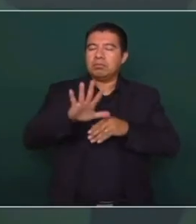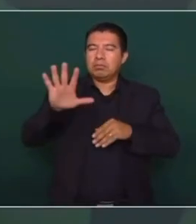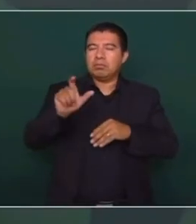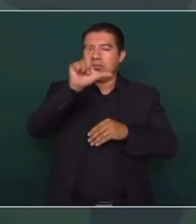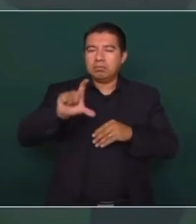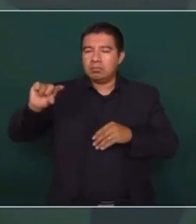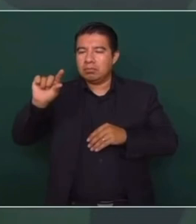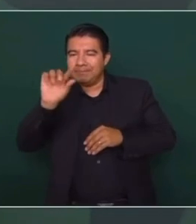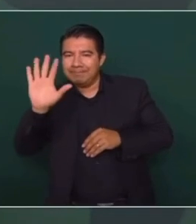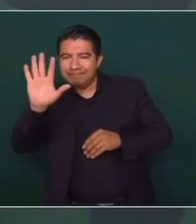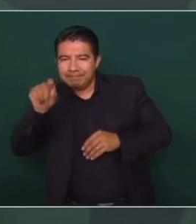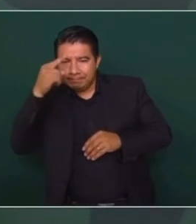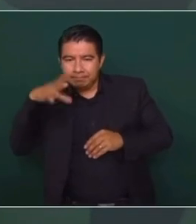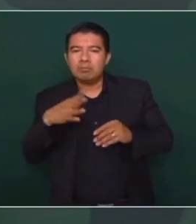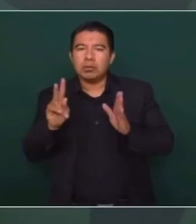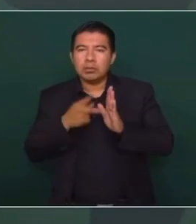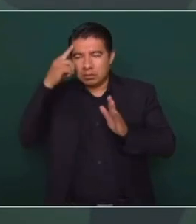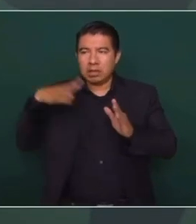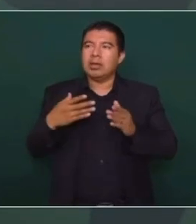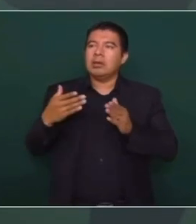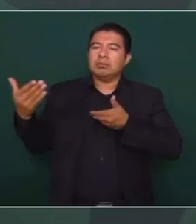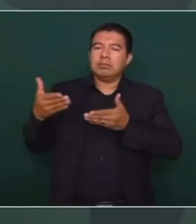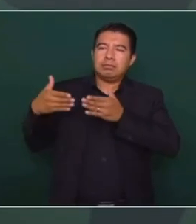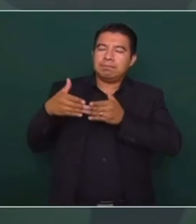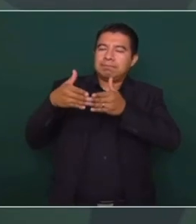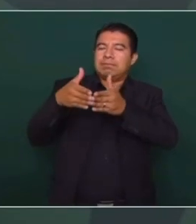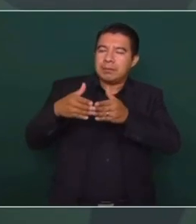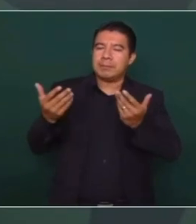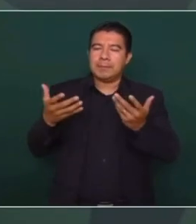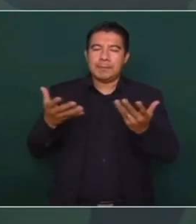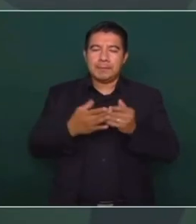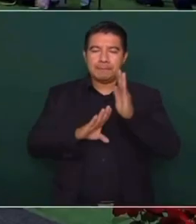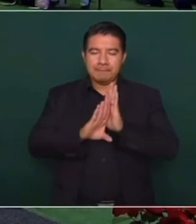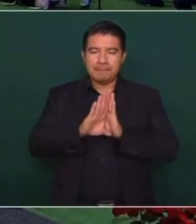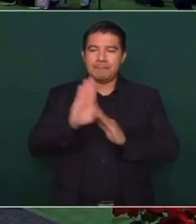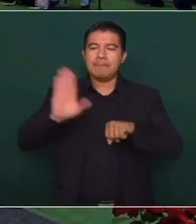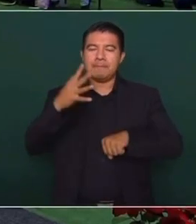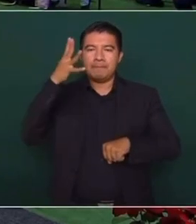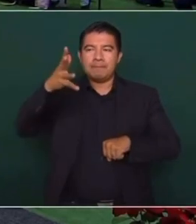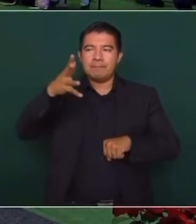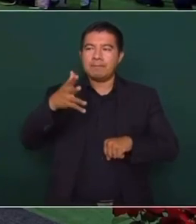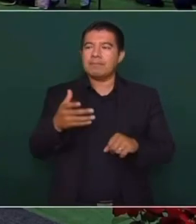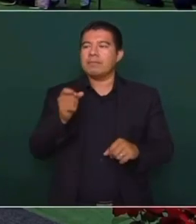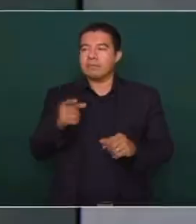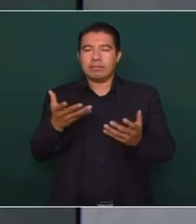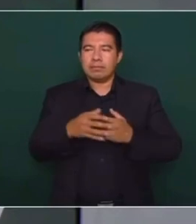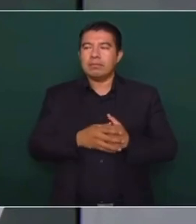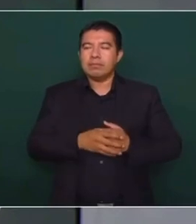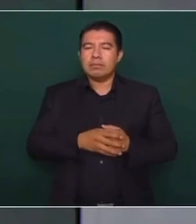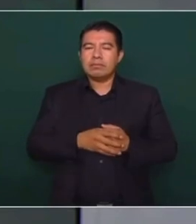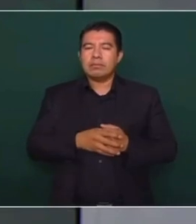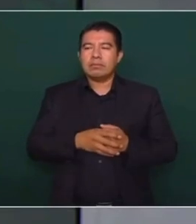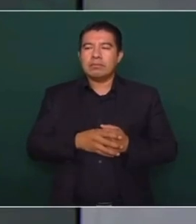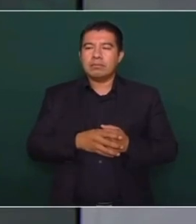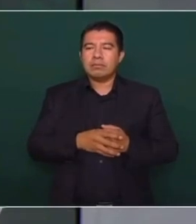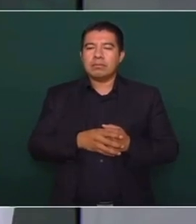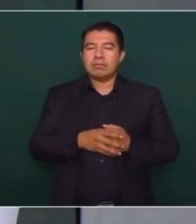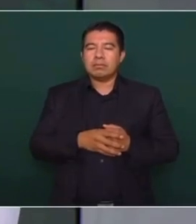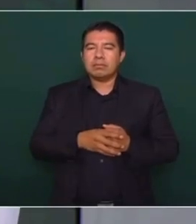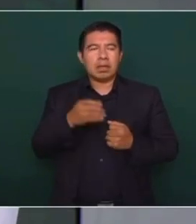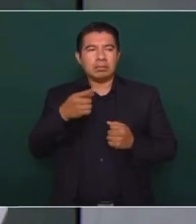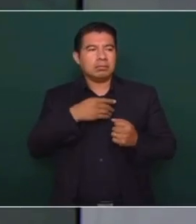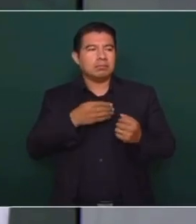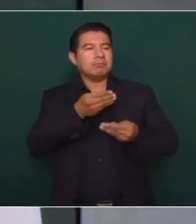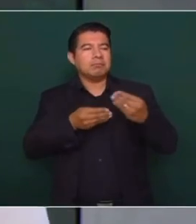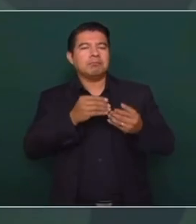van a reactivarse mucho. Al futuro, porque no estamos manteniendo relaciones comerciales